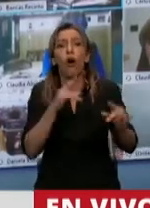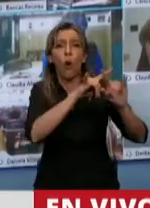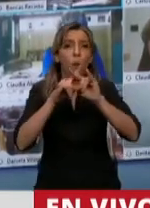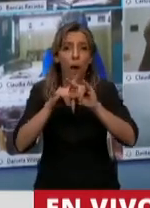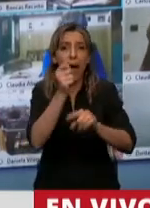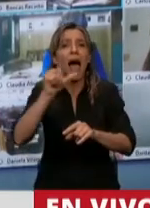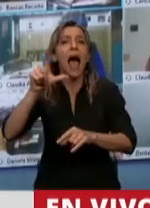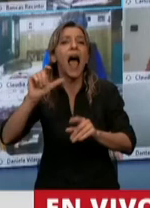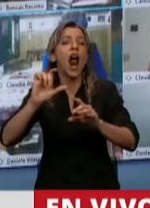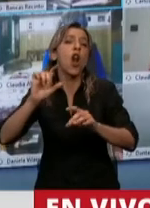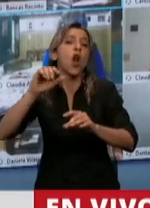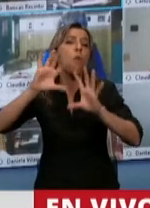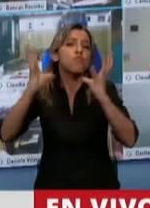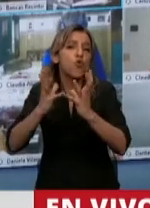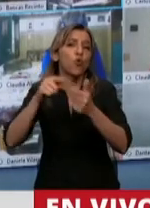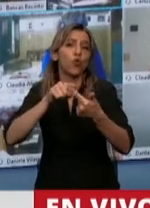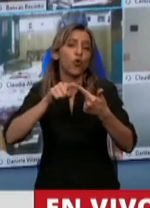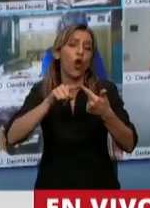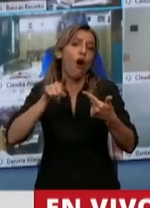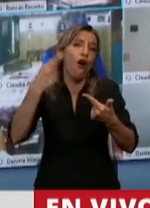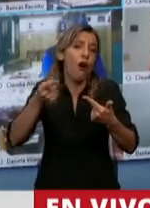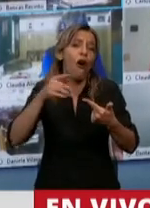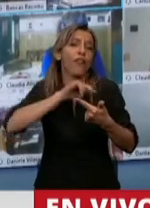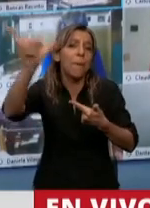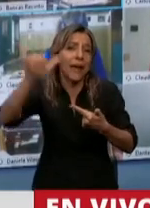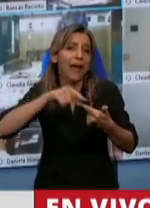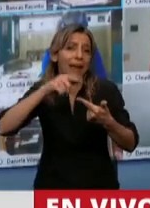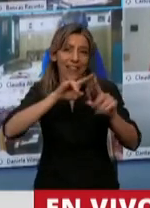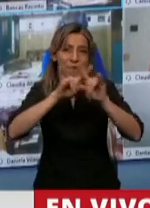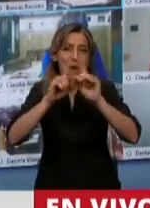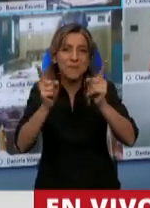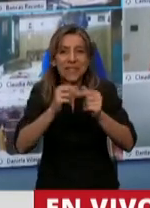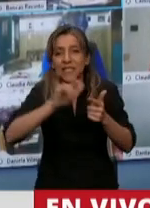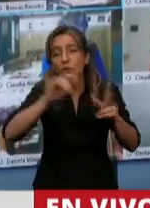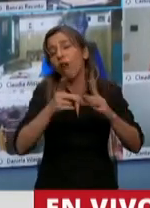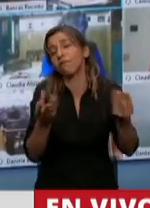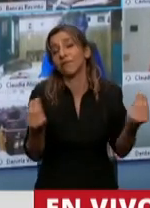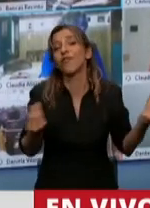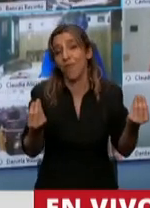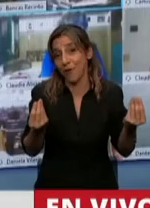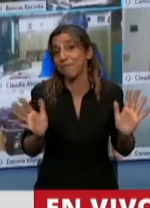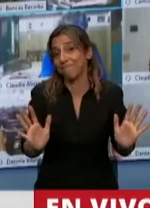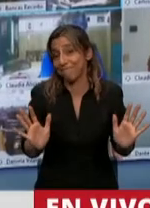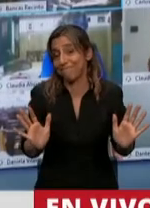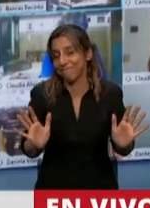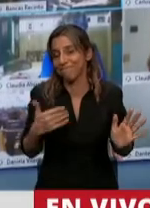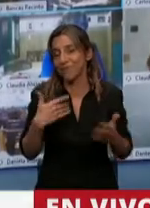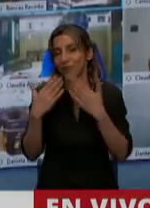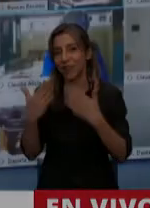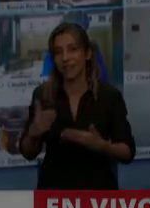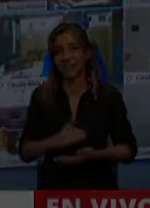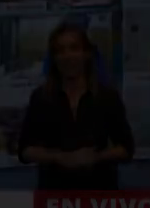empresas gigantescas que no han perdido un solo céntimo en esta pandemia. Muchas gracias, señora Presidenta. Gracias,